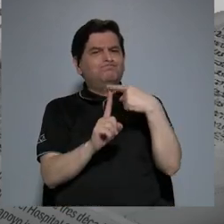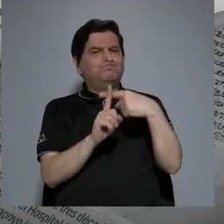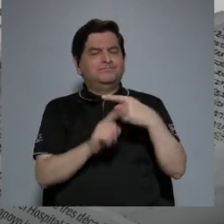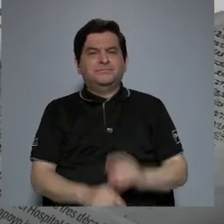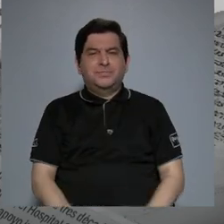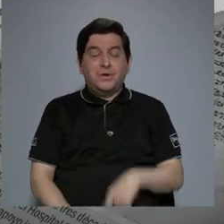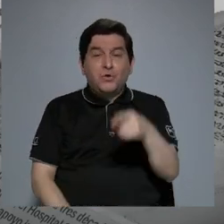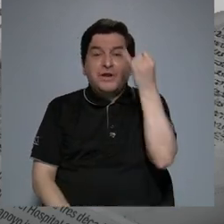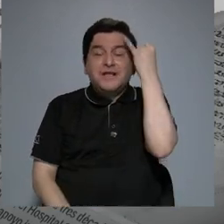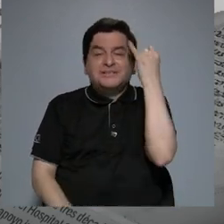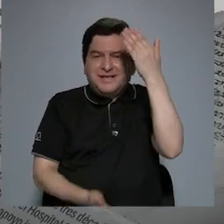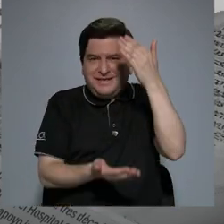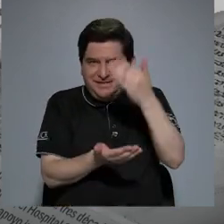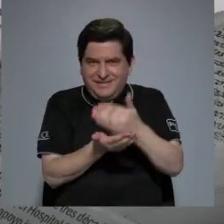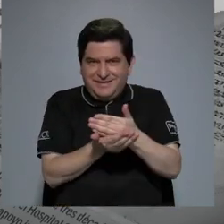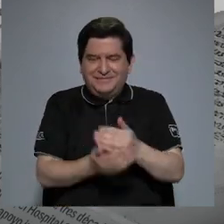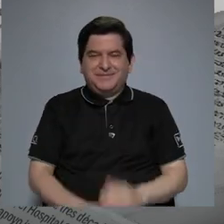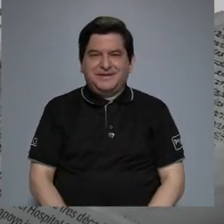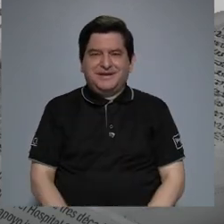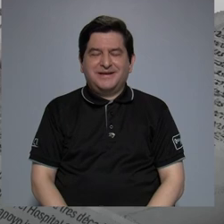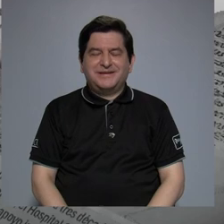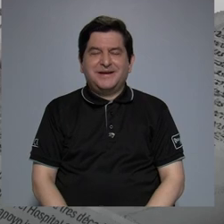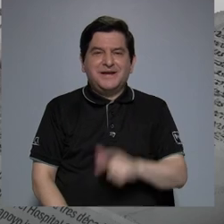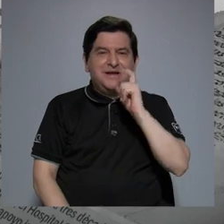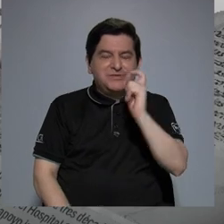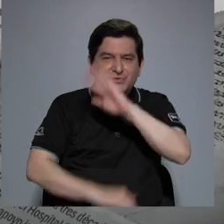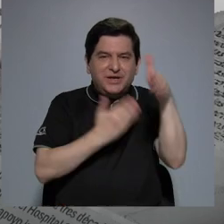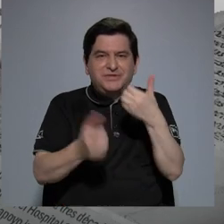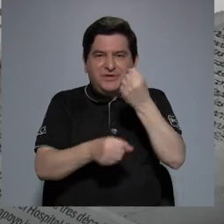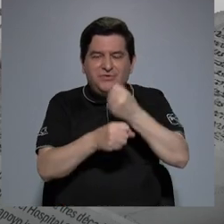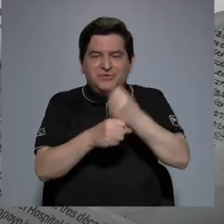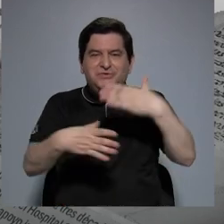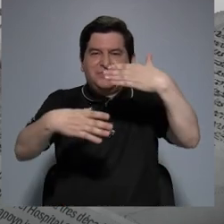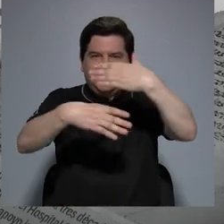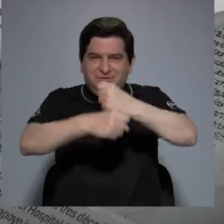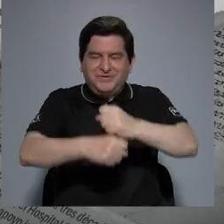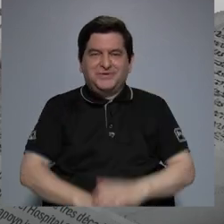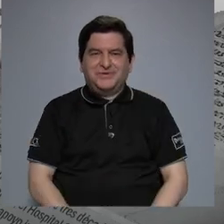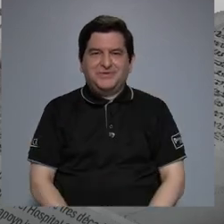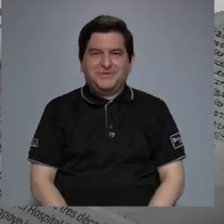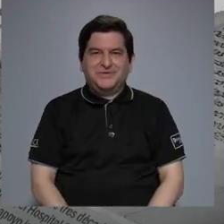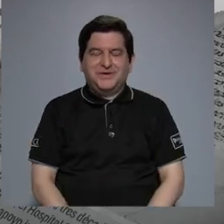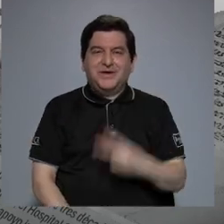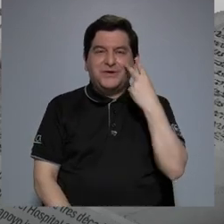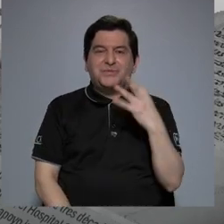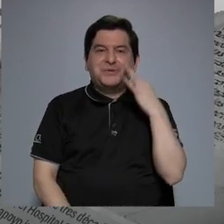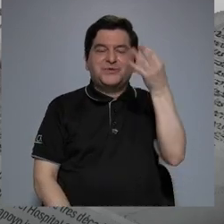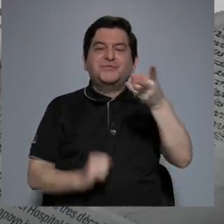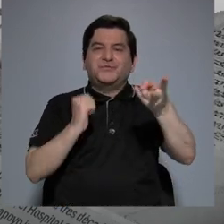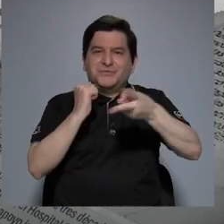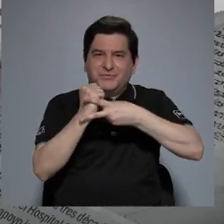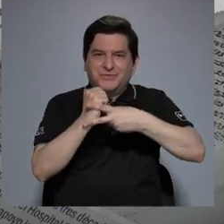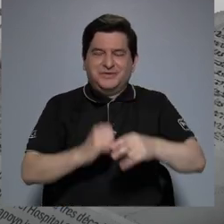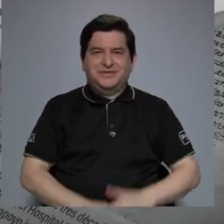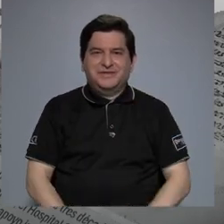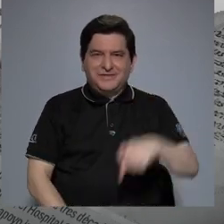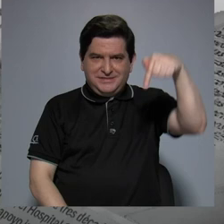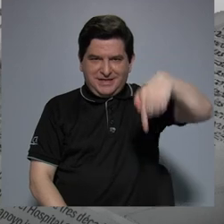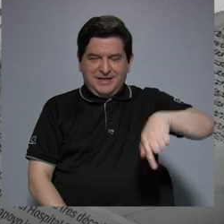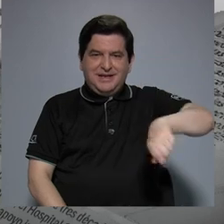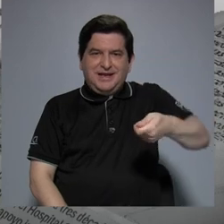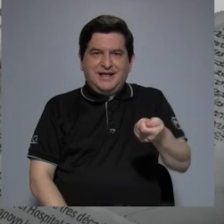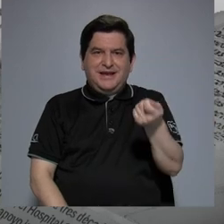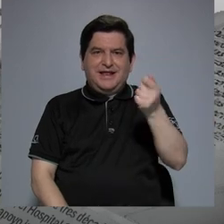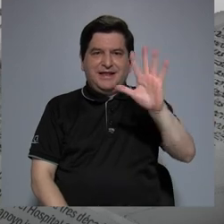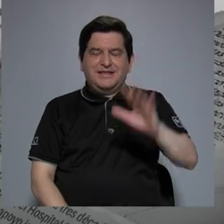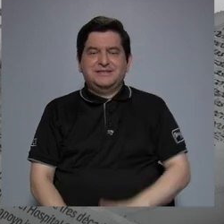con eso nos vamos y mucha suerte con todo ese trabajo que están haciendo. Muchísimas gracias. Nos vemos la próxima vez aquí en